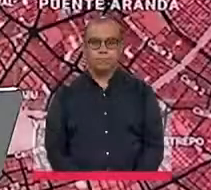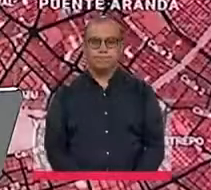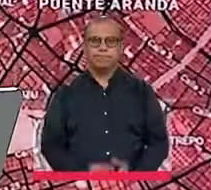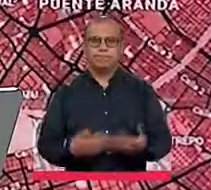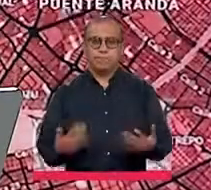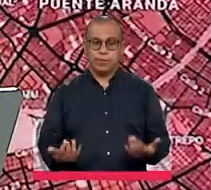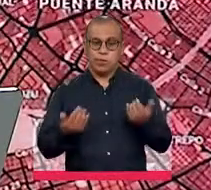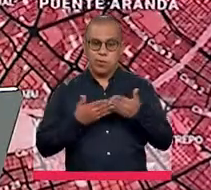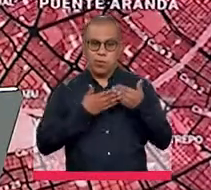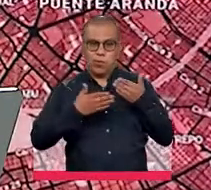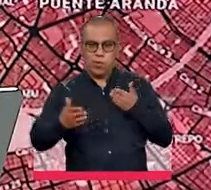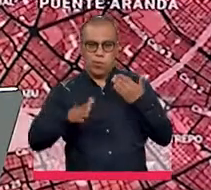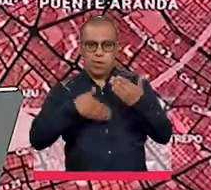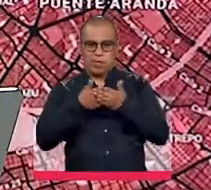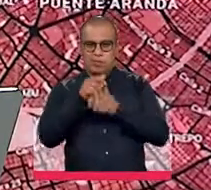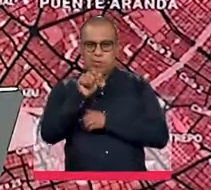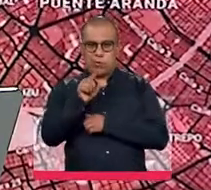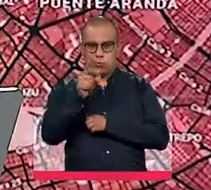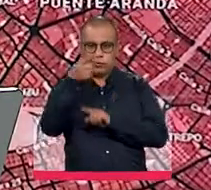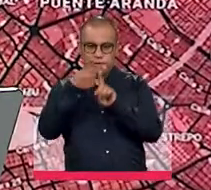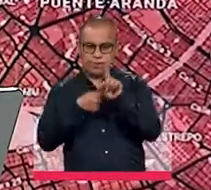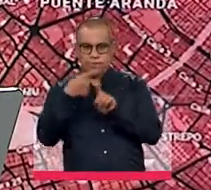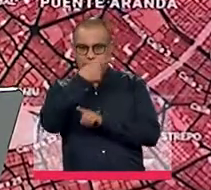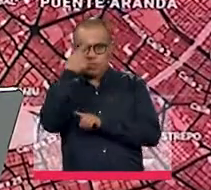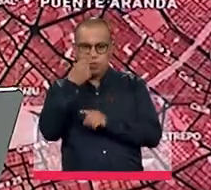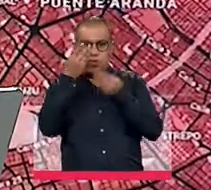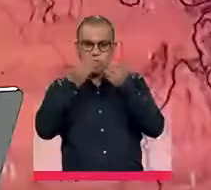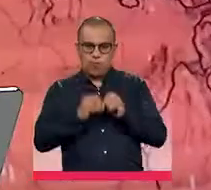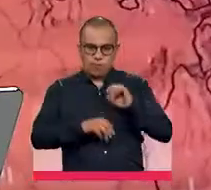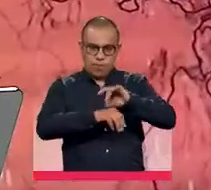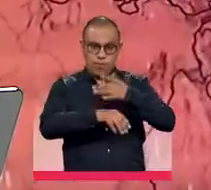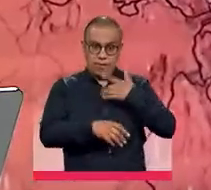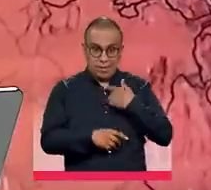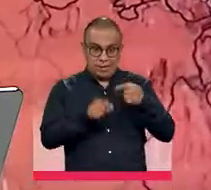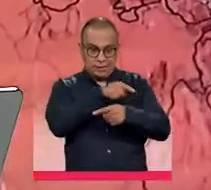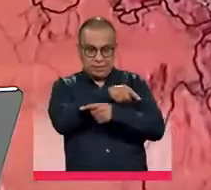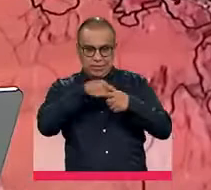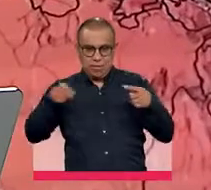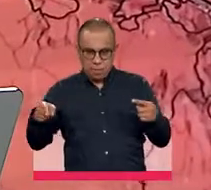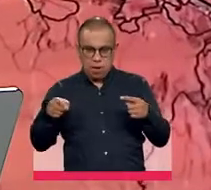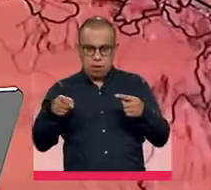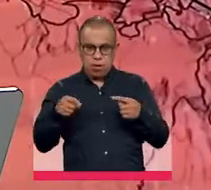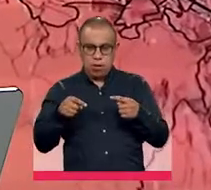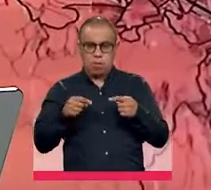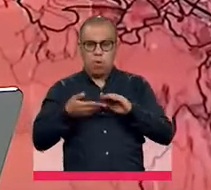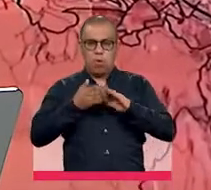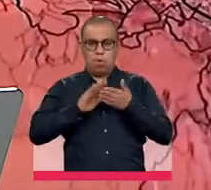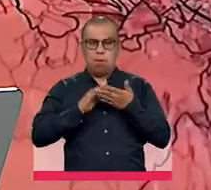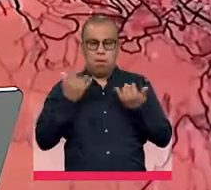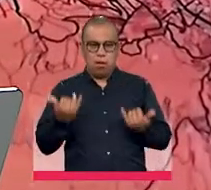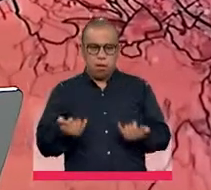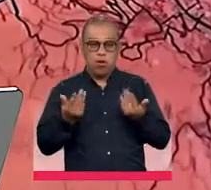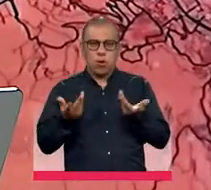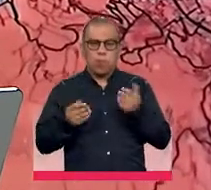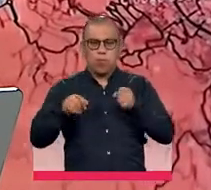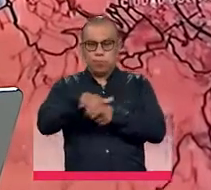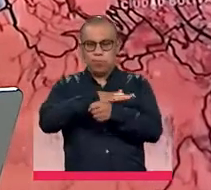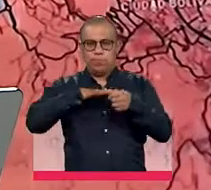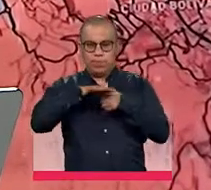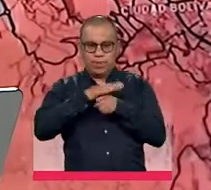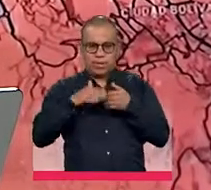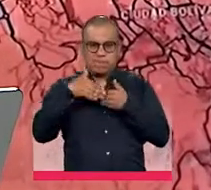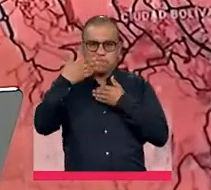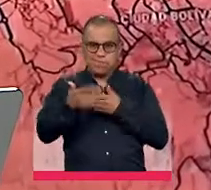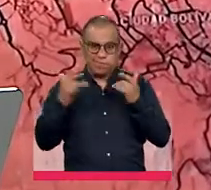Desde hoy y hasta el 11 de septiembre se realizará de manera virtual la Semana por la Paz de Cundinamarca, en la cual se conocerán experiencias del post